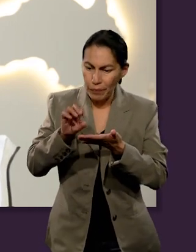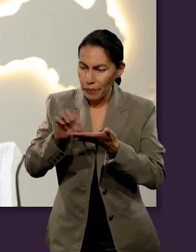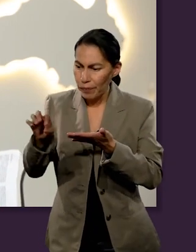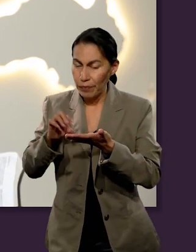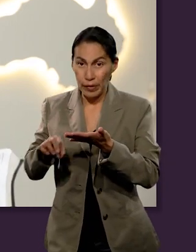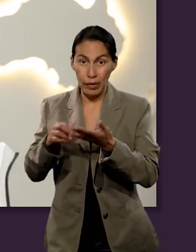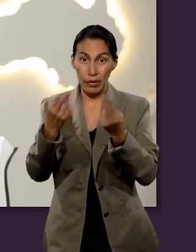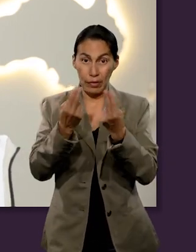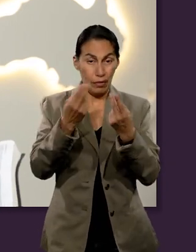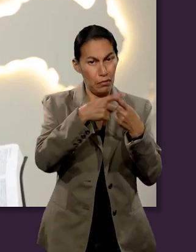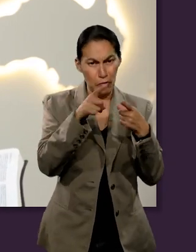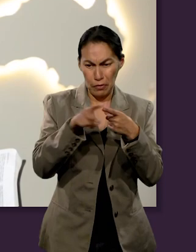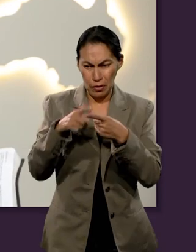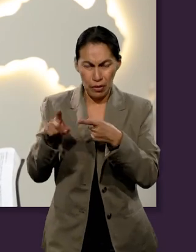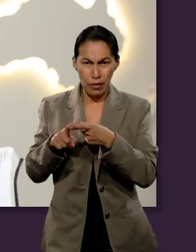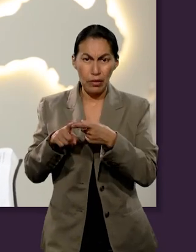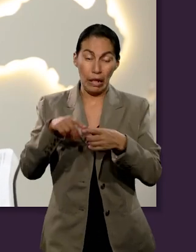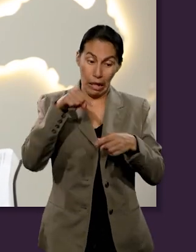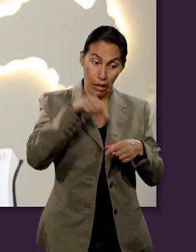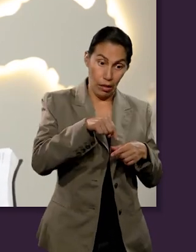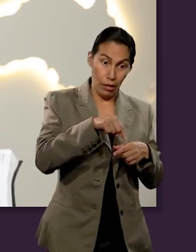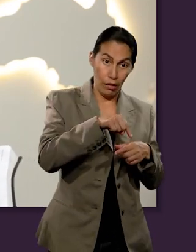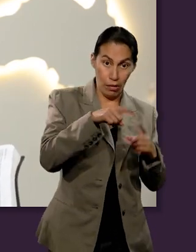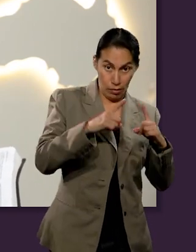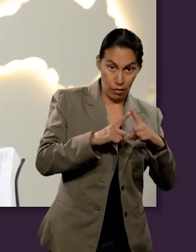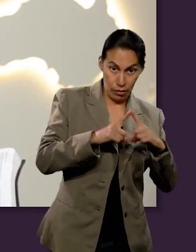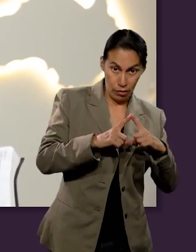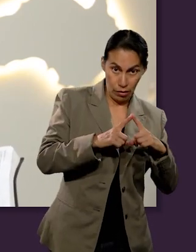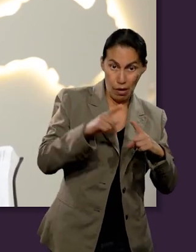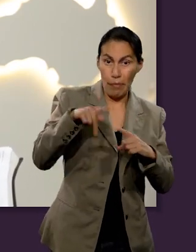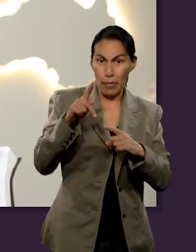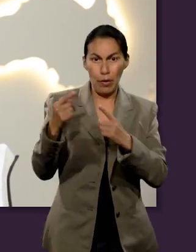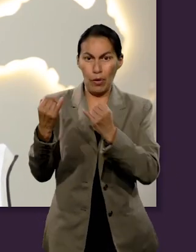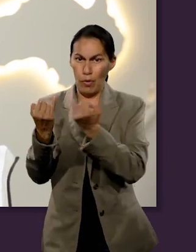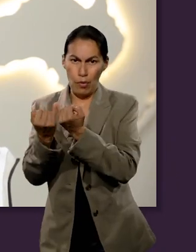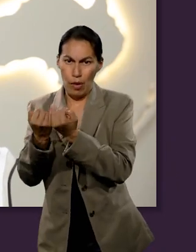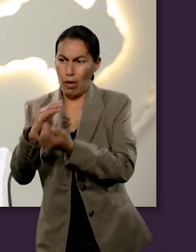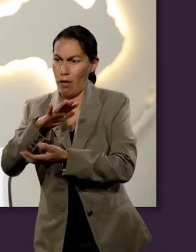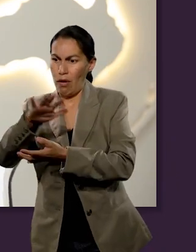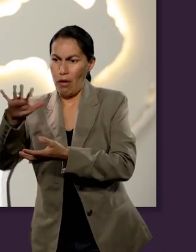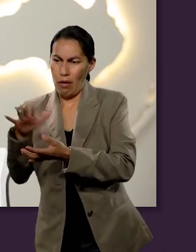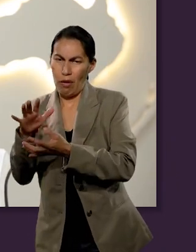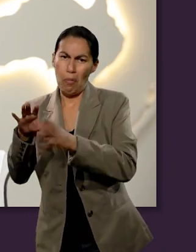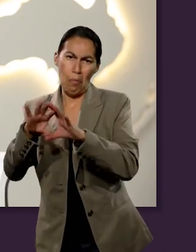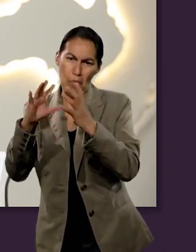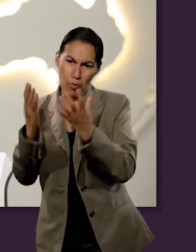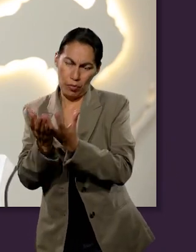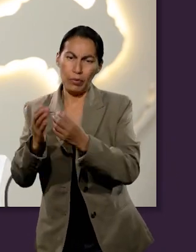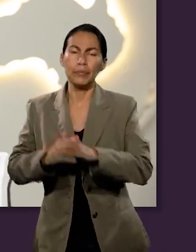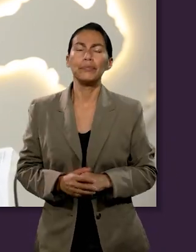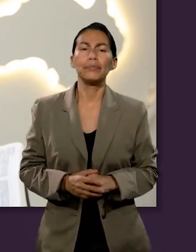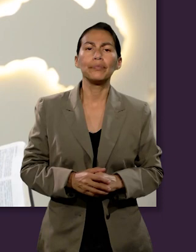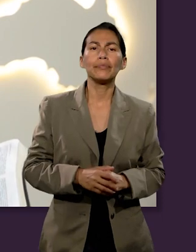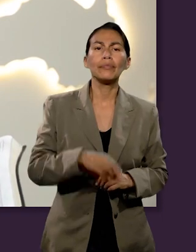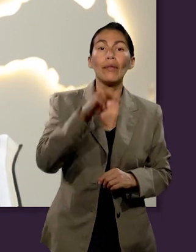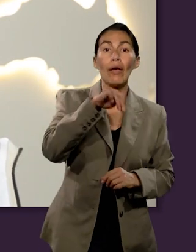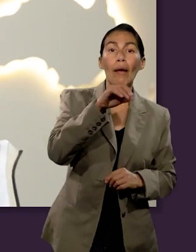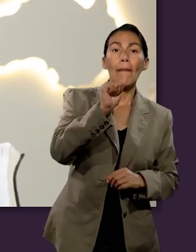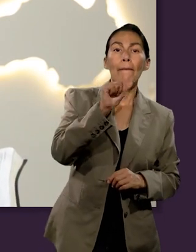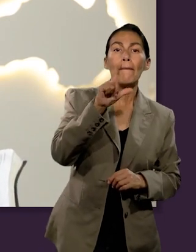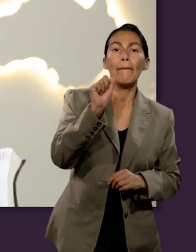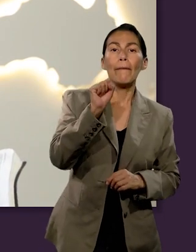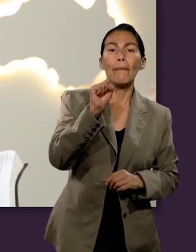apoyar, puedan solventar las necesidades, tanto locales, pero también del campo mundial.